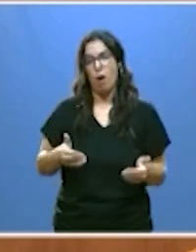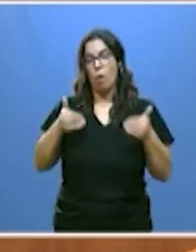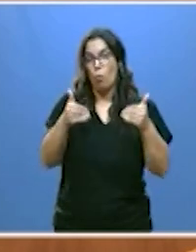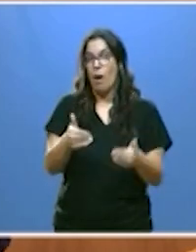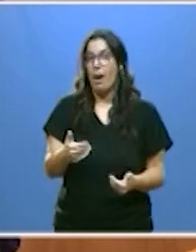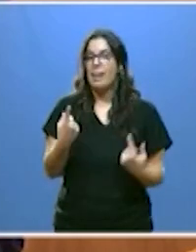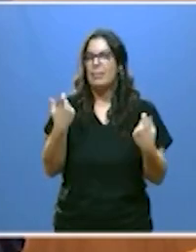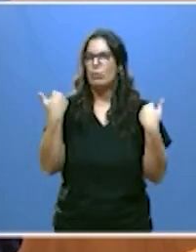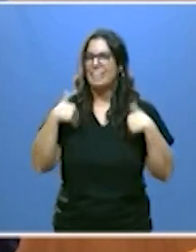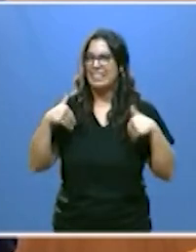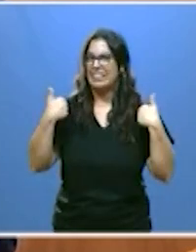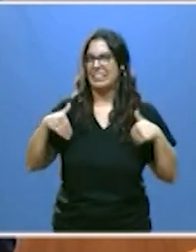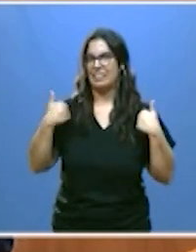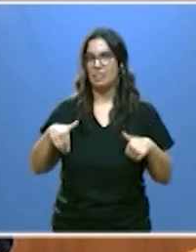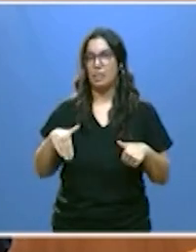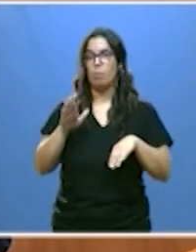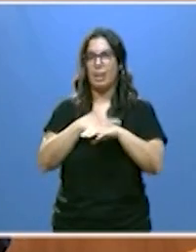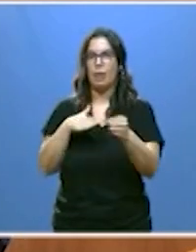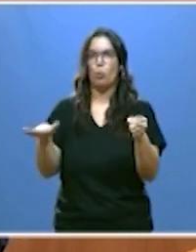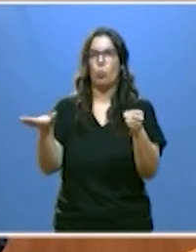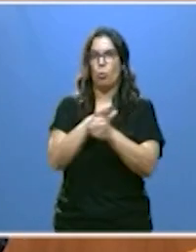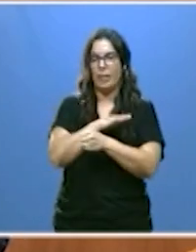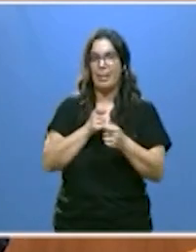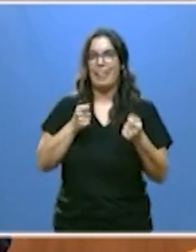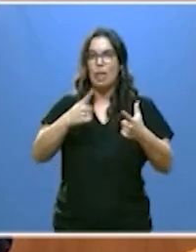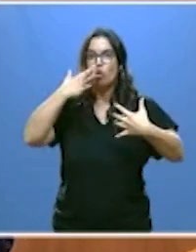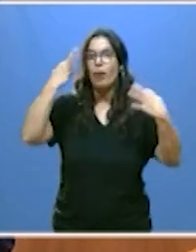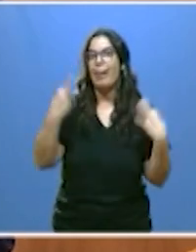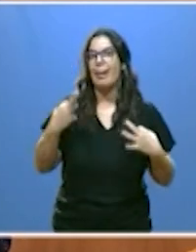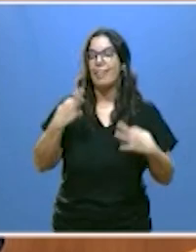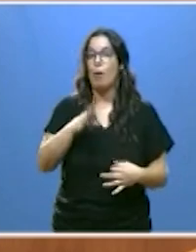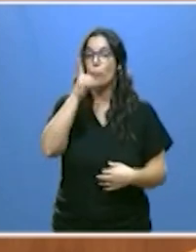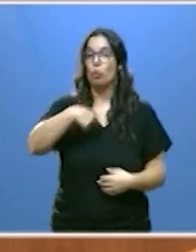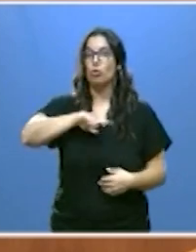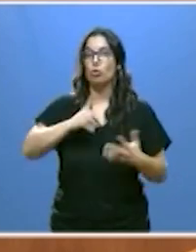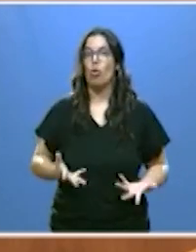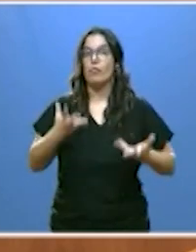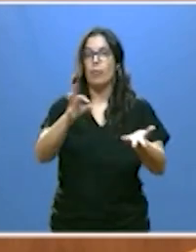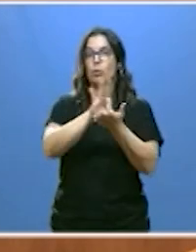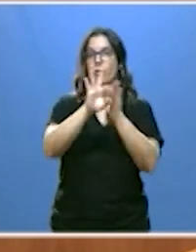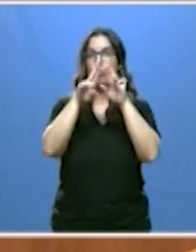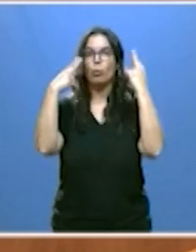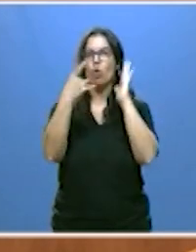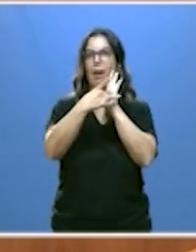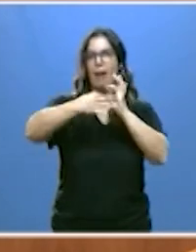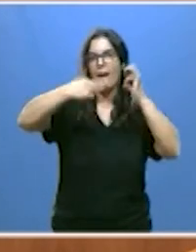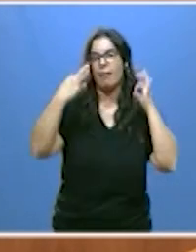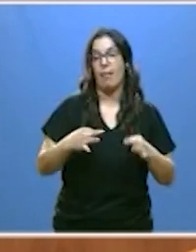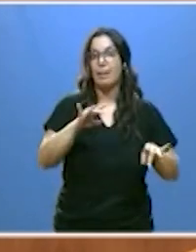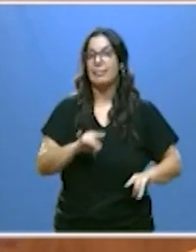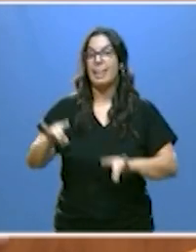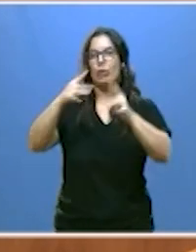de manera perentoria para sufragar el coste real de prestar unos servicios públicos de calidad en un